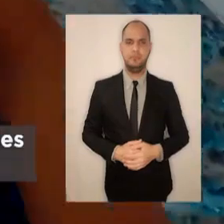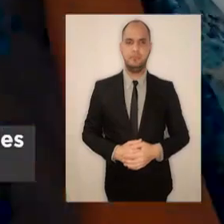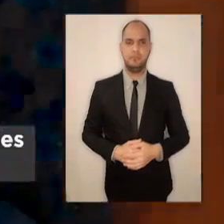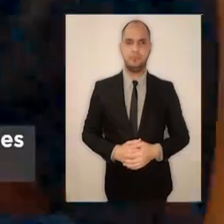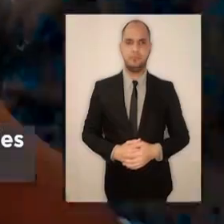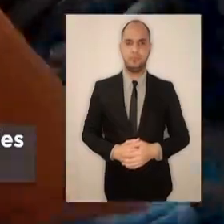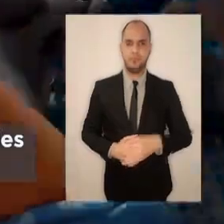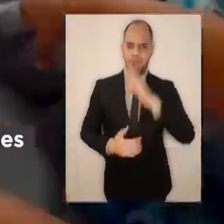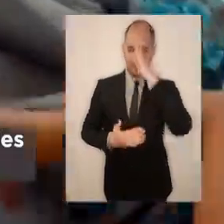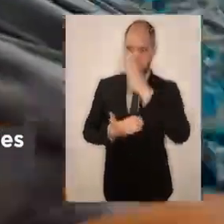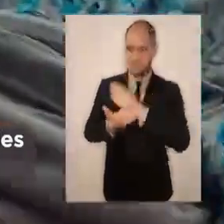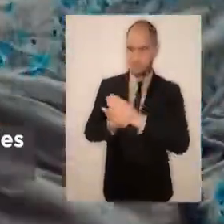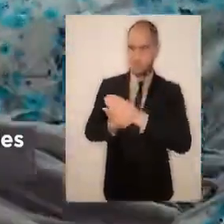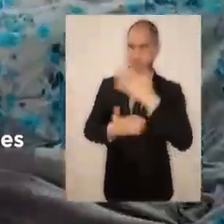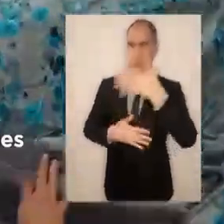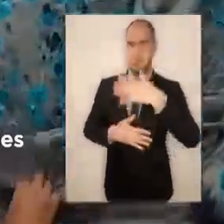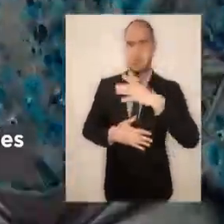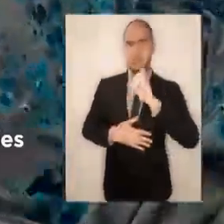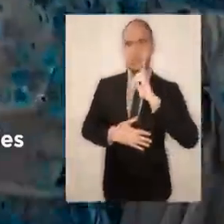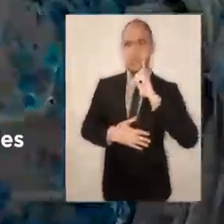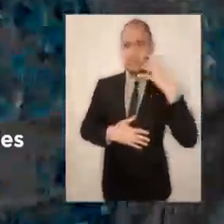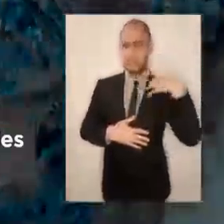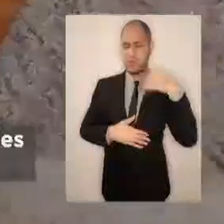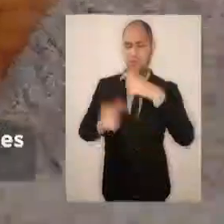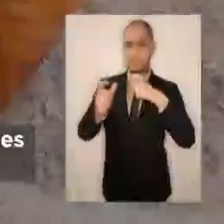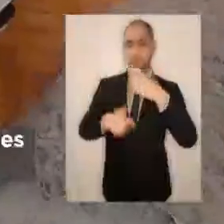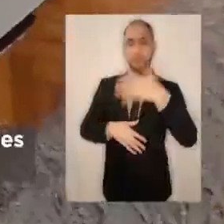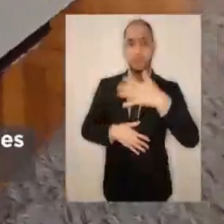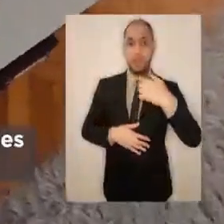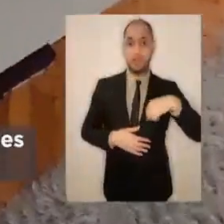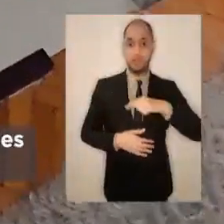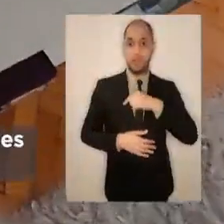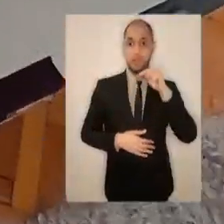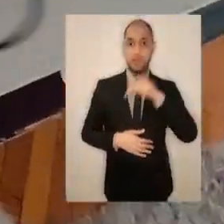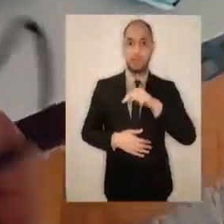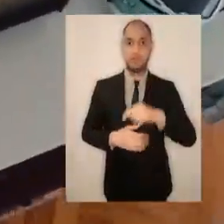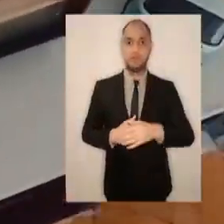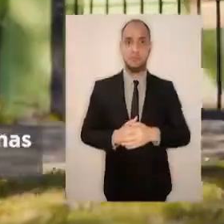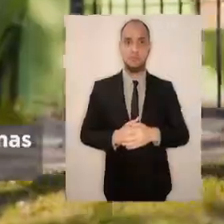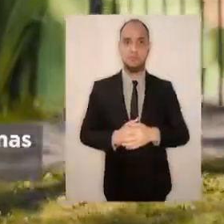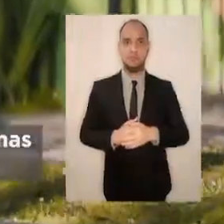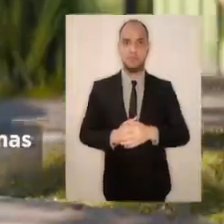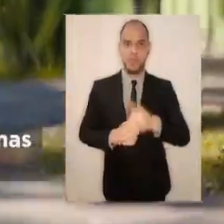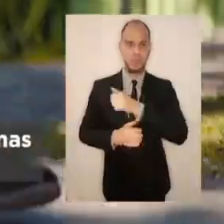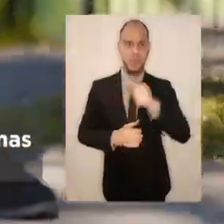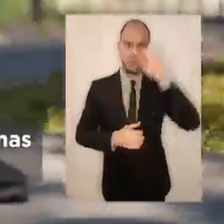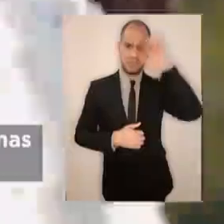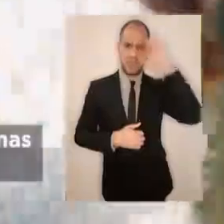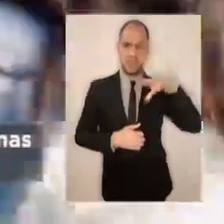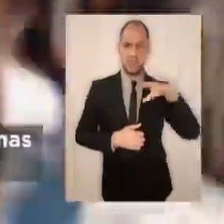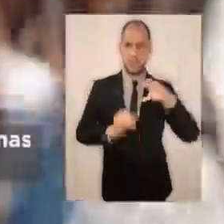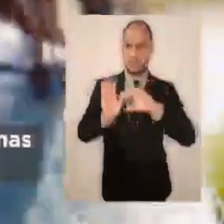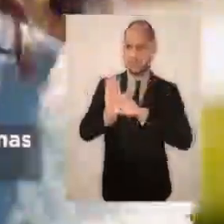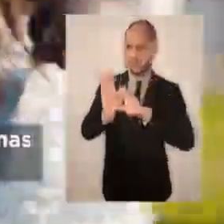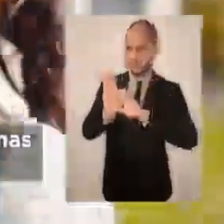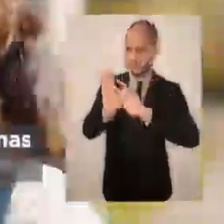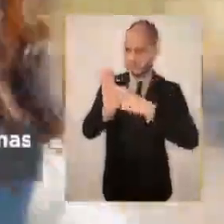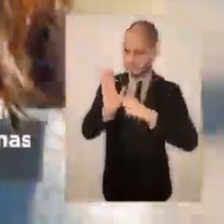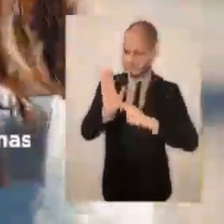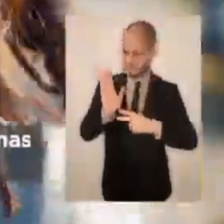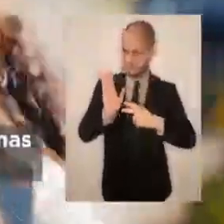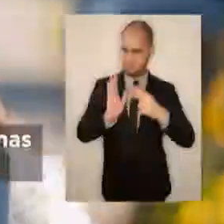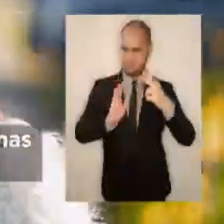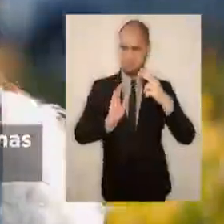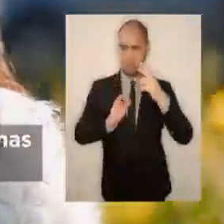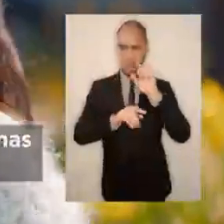Las grandes decisiones son tomadas por grandes personas y por eso hay que estar ahí. Todos sabemos que la Constitución tiene reformas